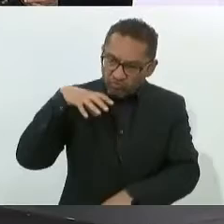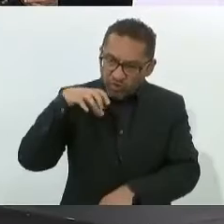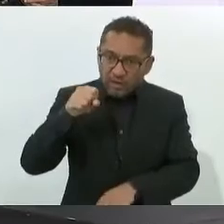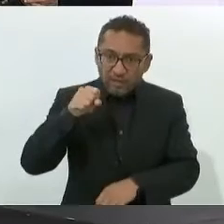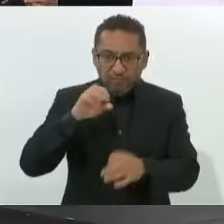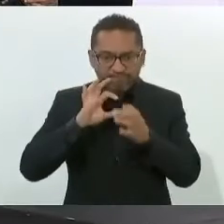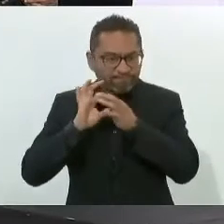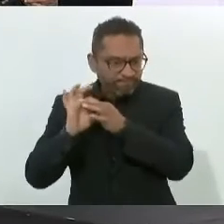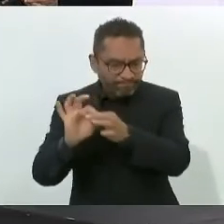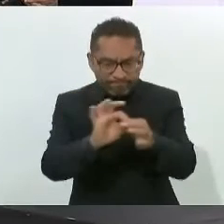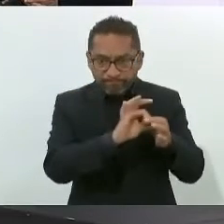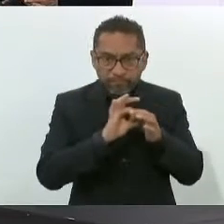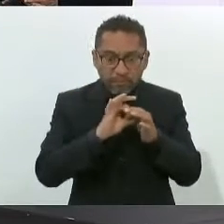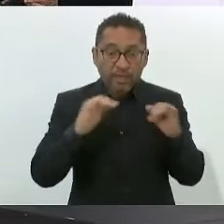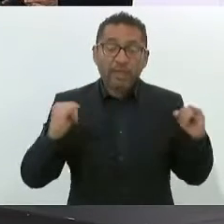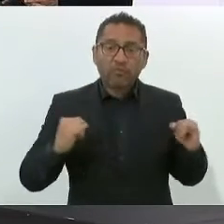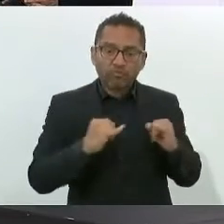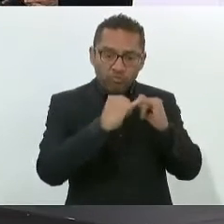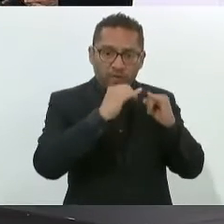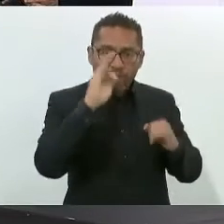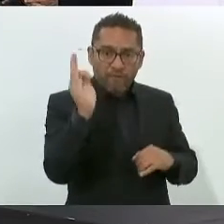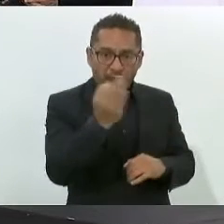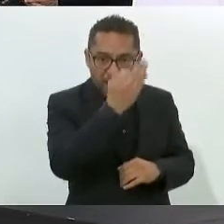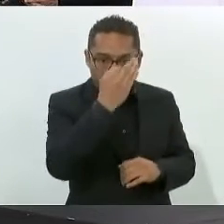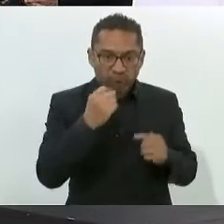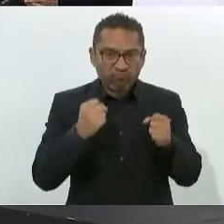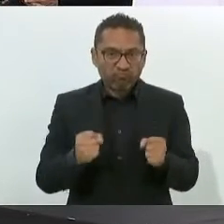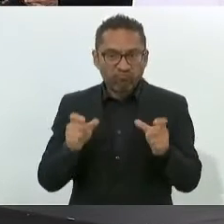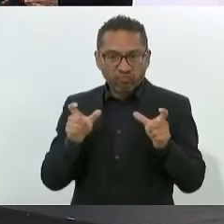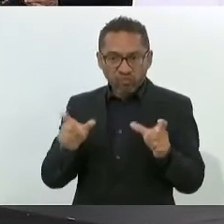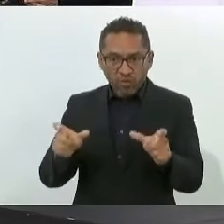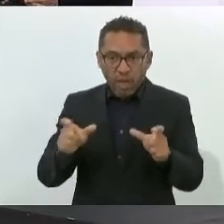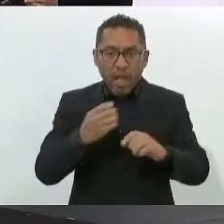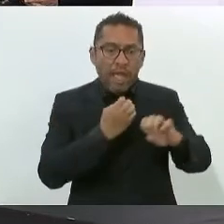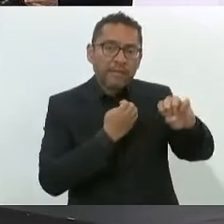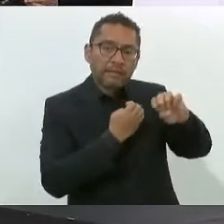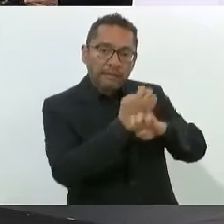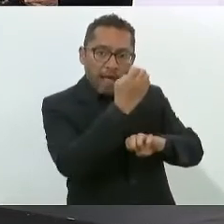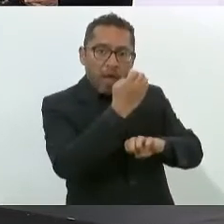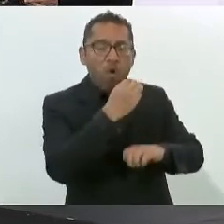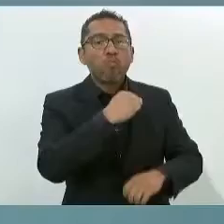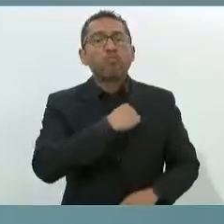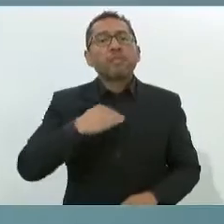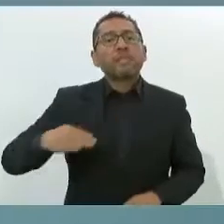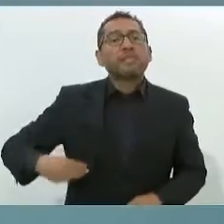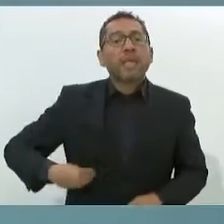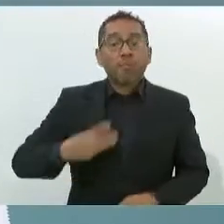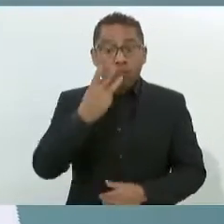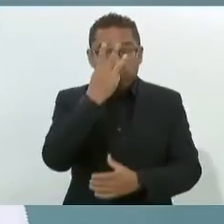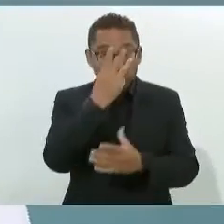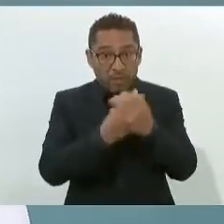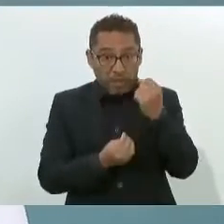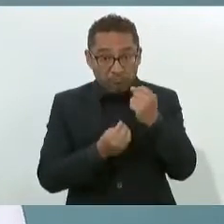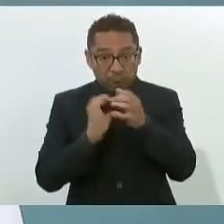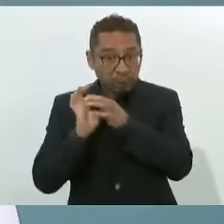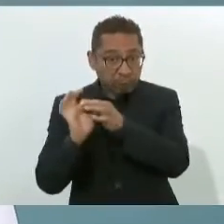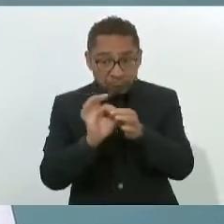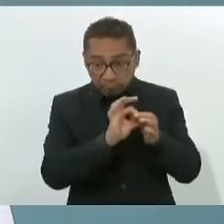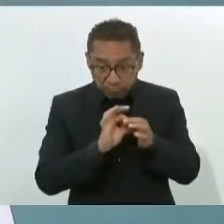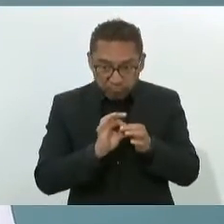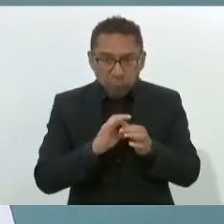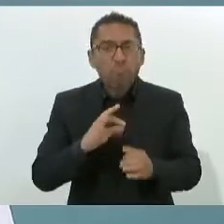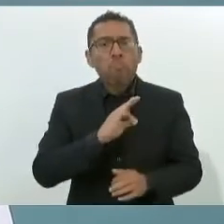federales de seguridad, las del Estado y los municipios, vamos a salir adelante, vamos a